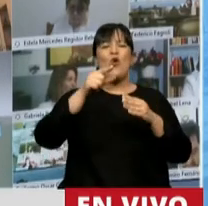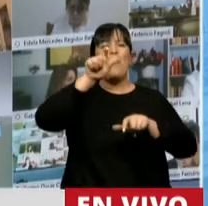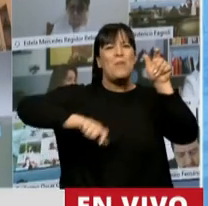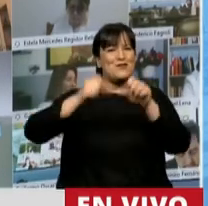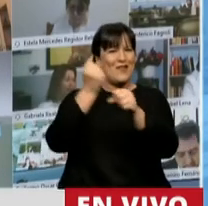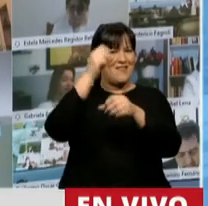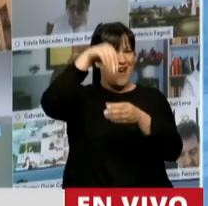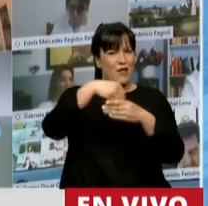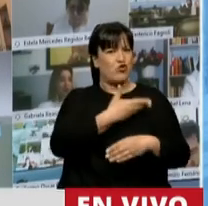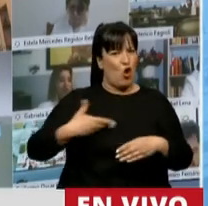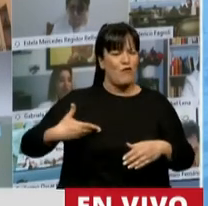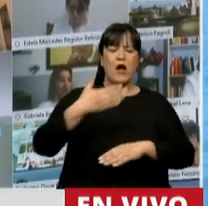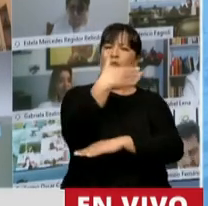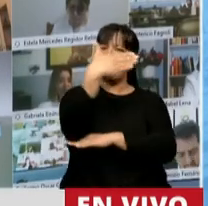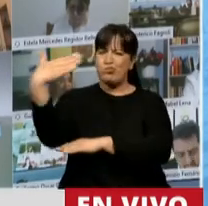a exponer sobre el tema.